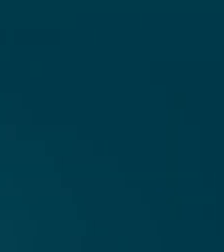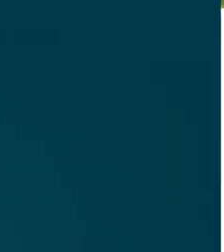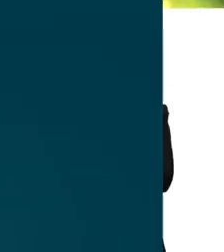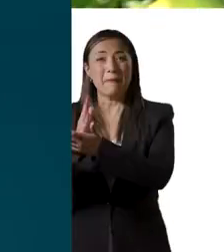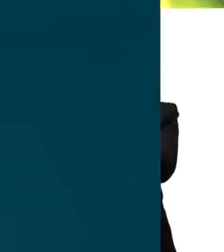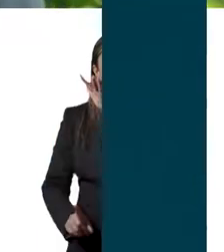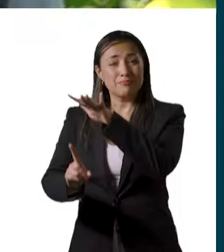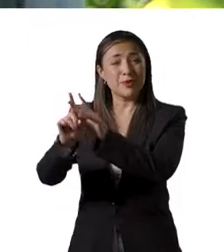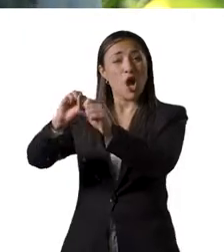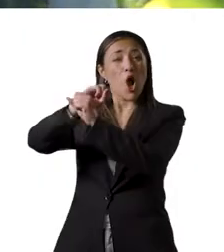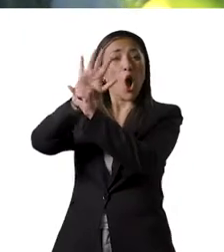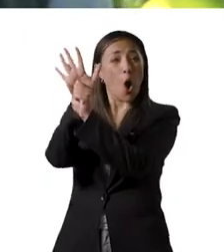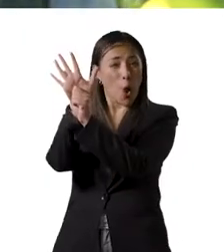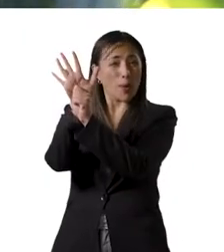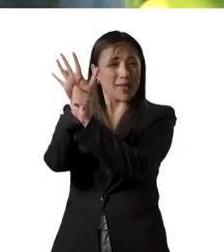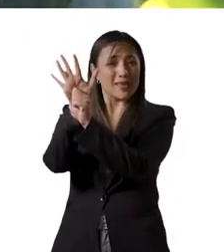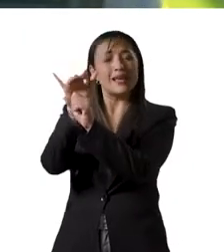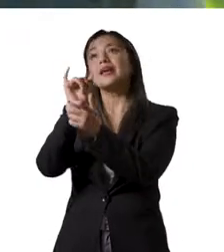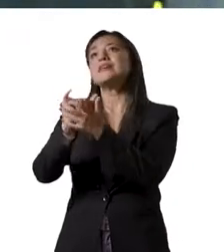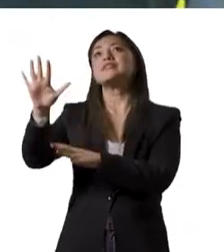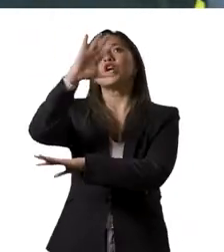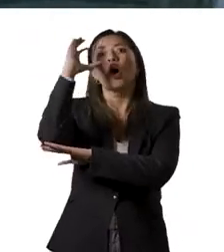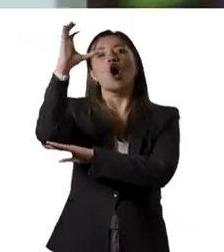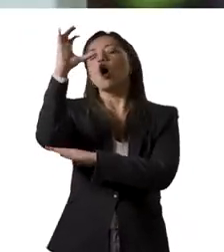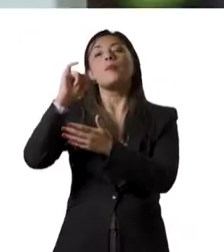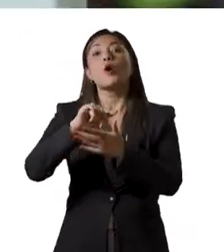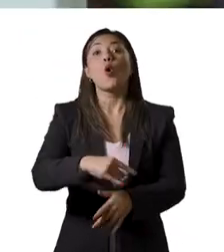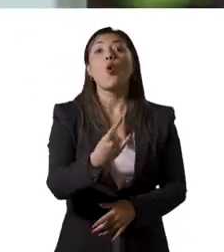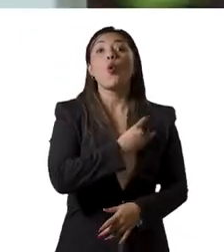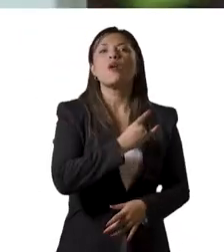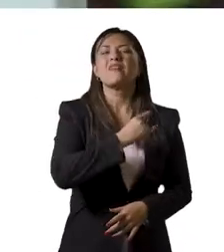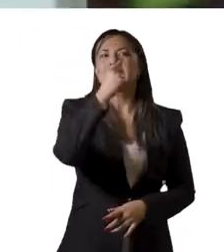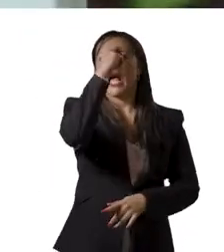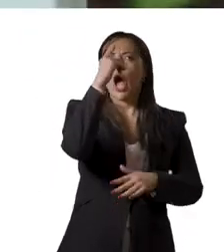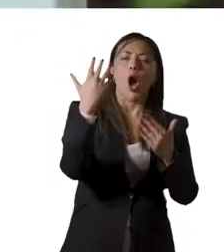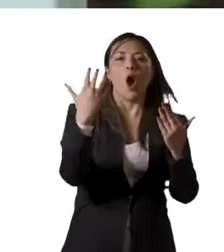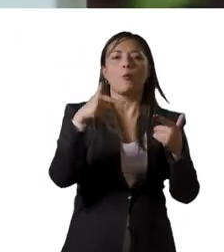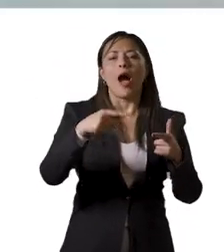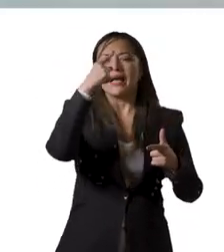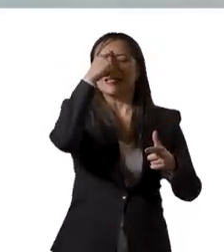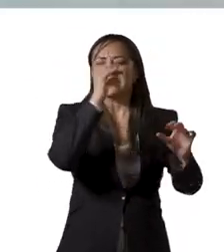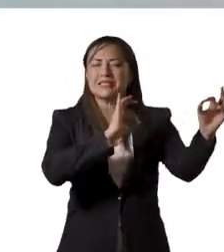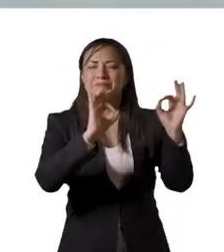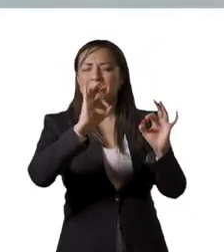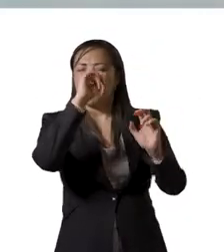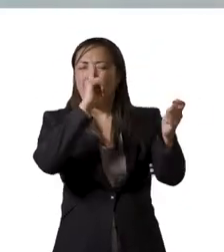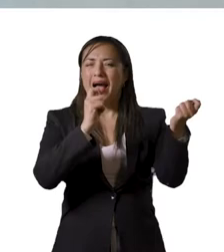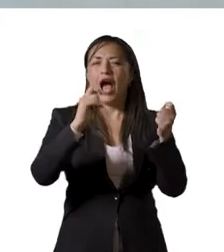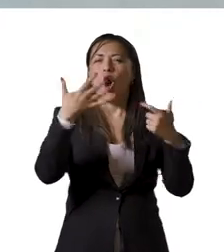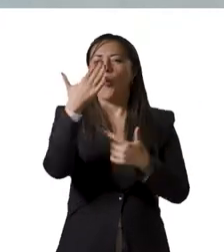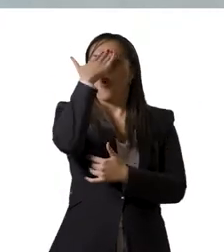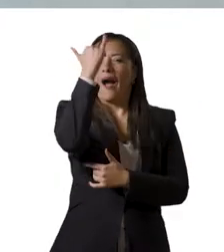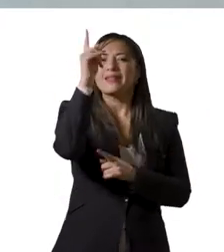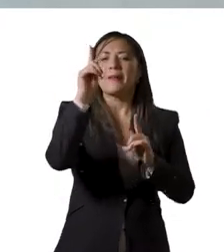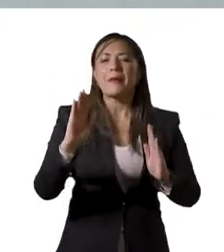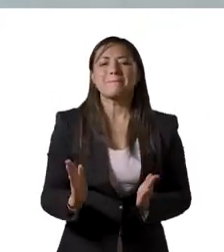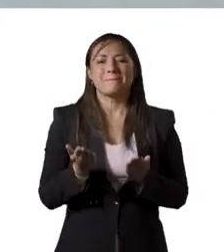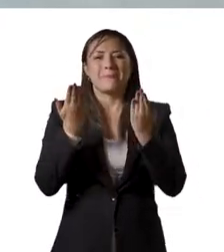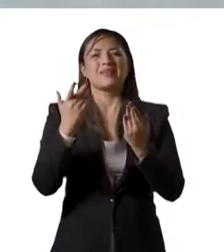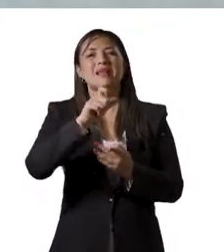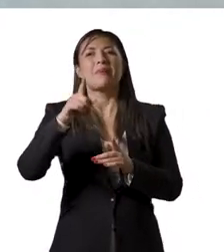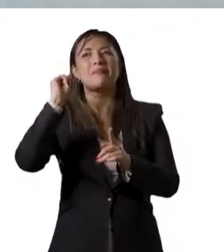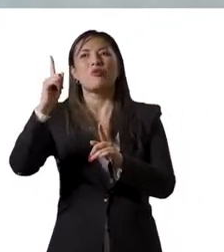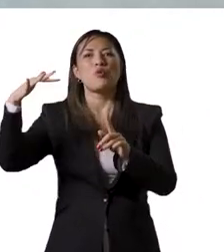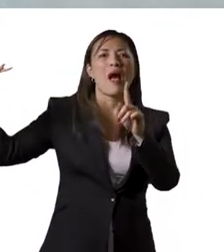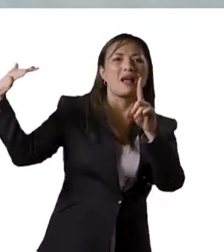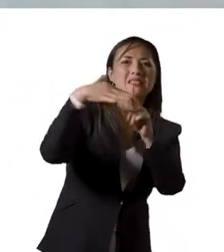Desde que inició la crisis sanitaria del COVID-19, la Universidad Nacional de Colombia ha tomado medidas académicas y de